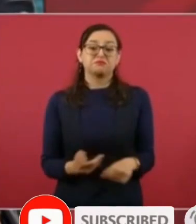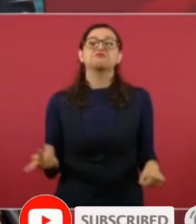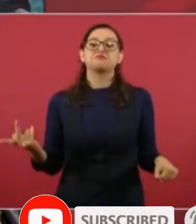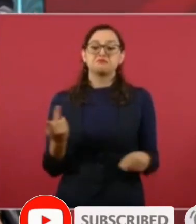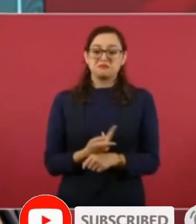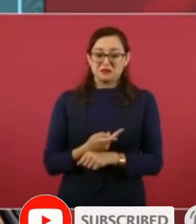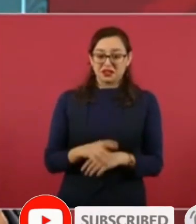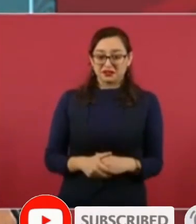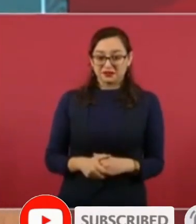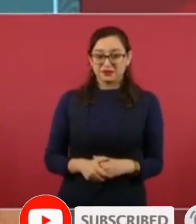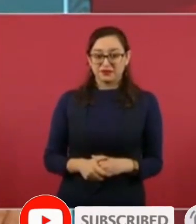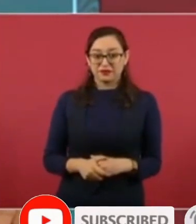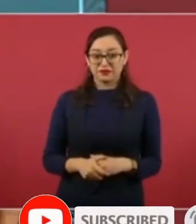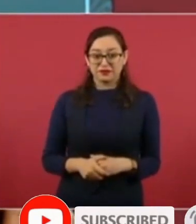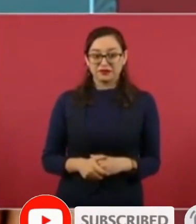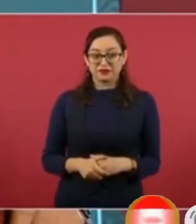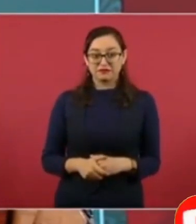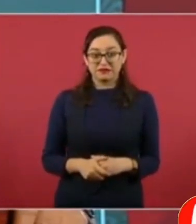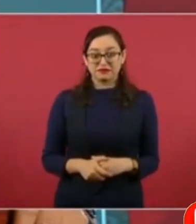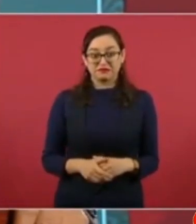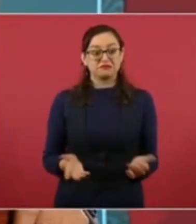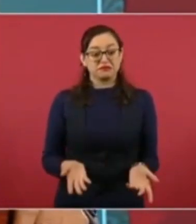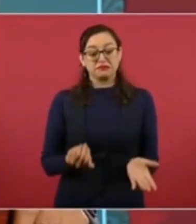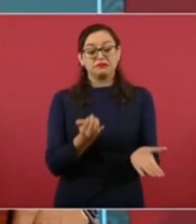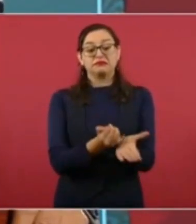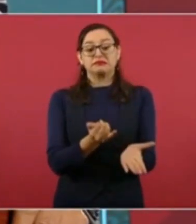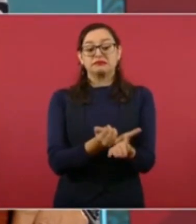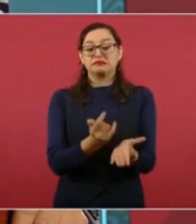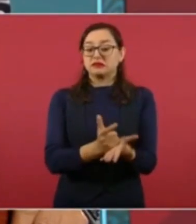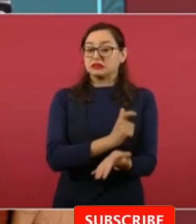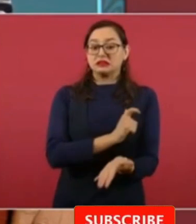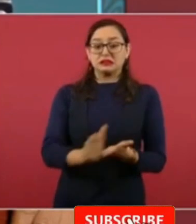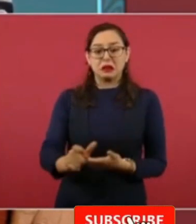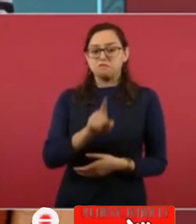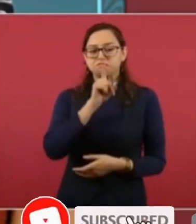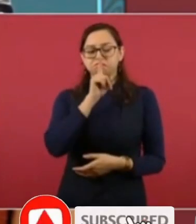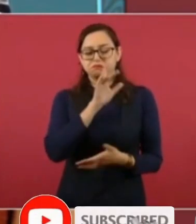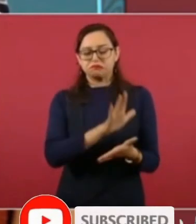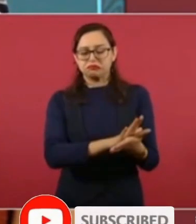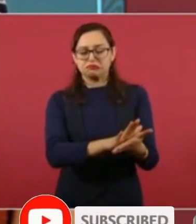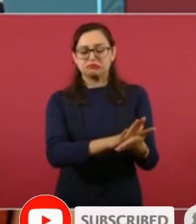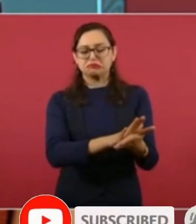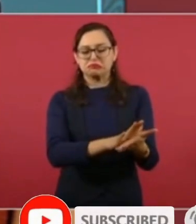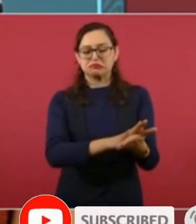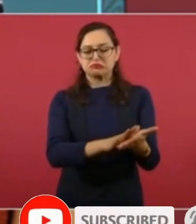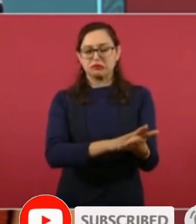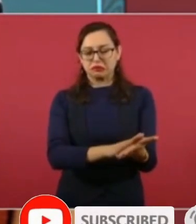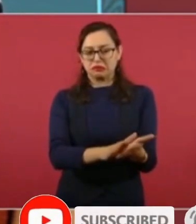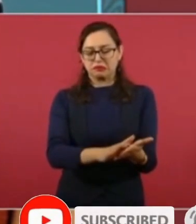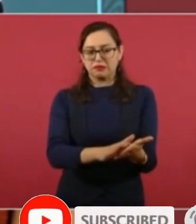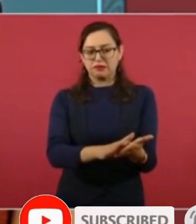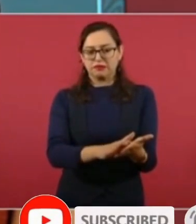les dio la condonación fiscal mediante un mecanismo que se llama